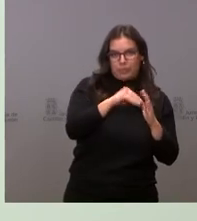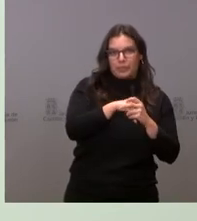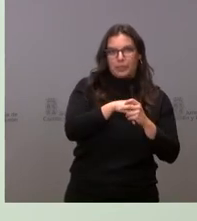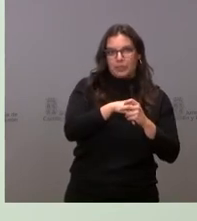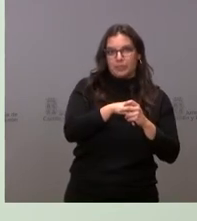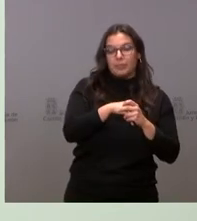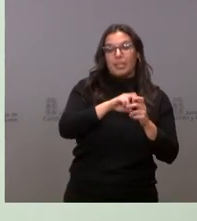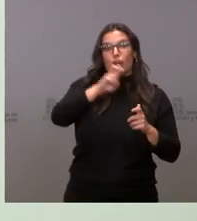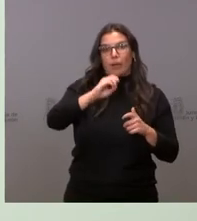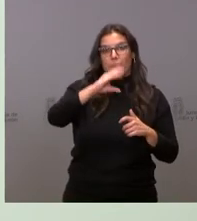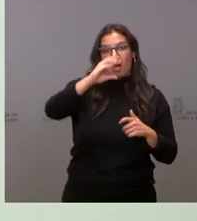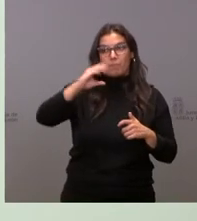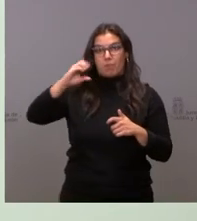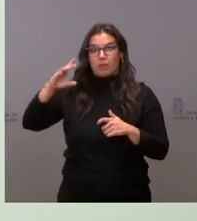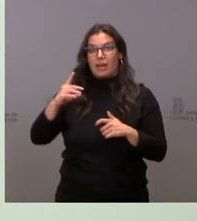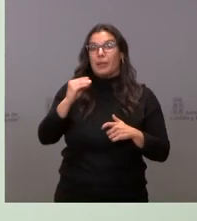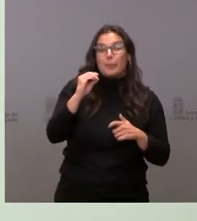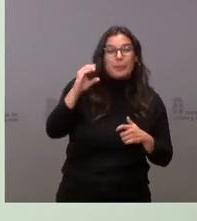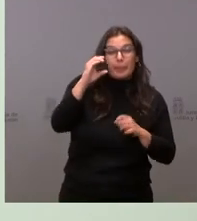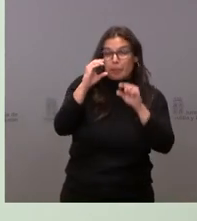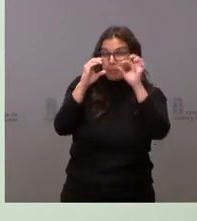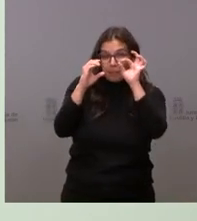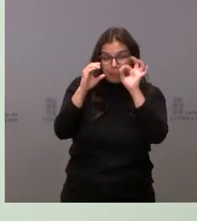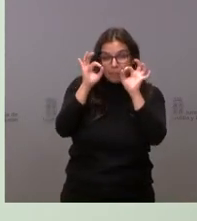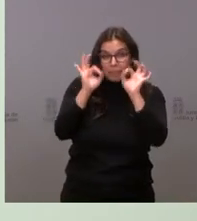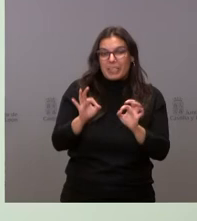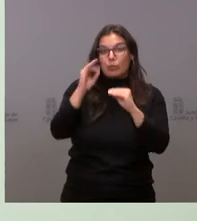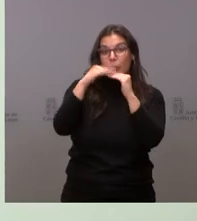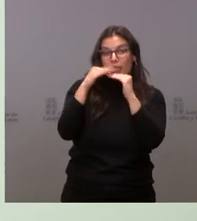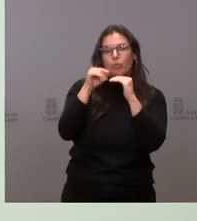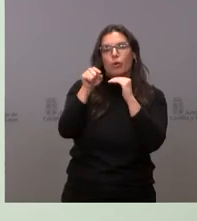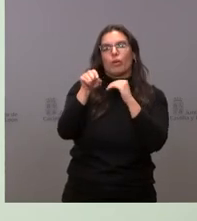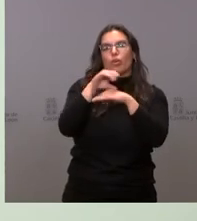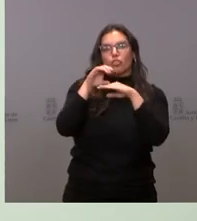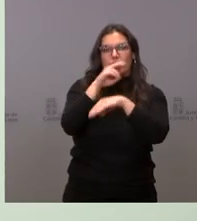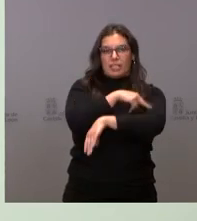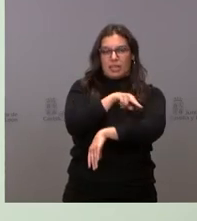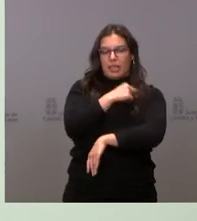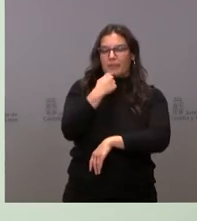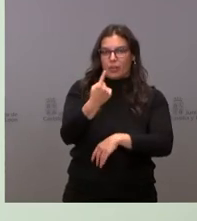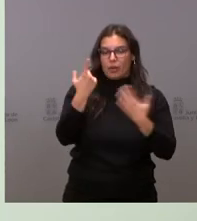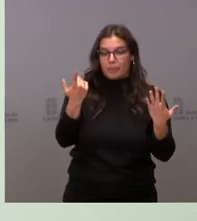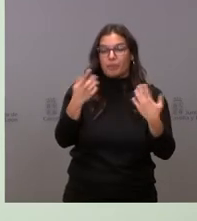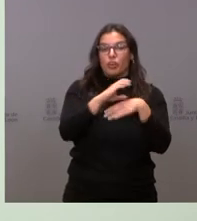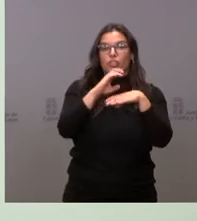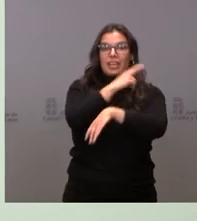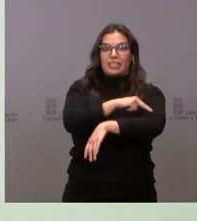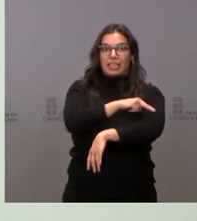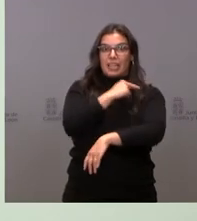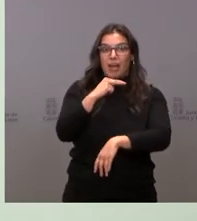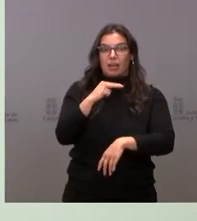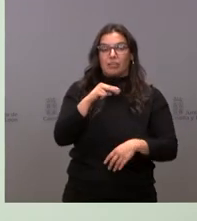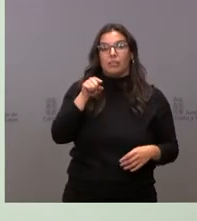Pues le voy a decir dos cuestiones. Primero, ¿sabe usted que la consejería de Sanidad ha sido la que ha